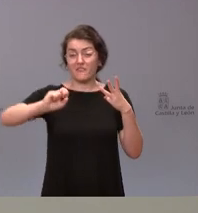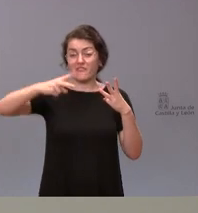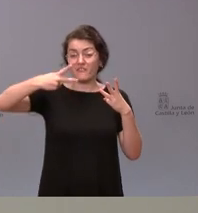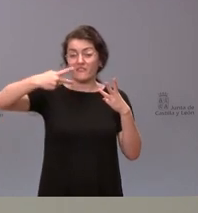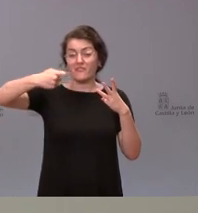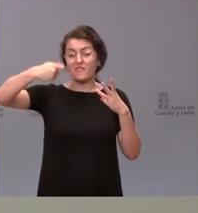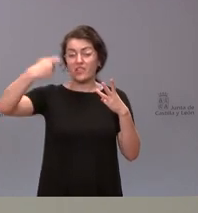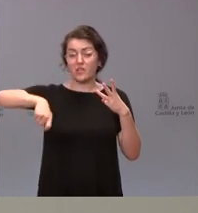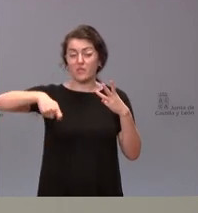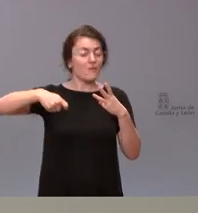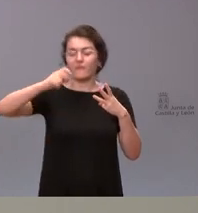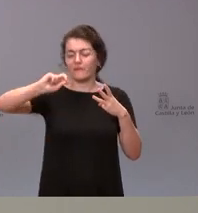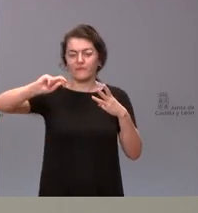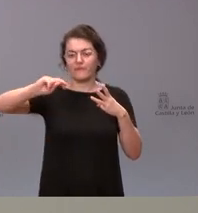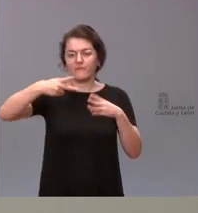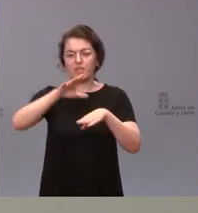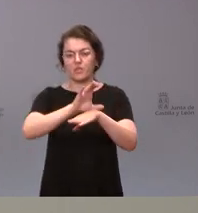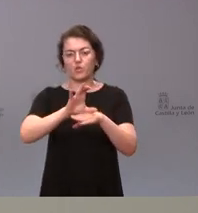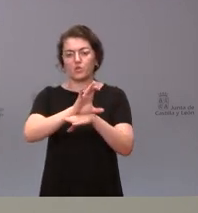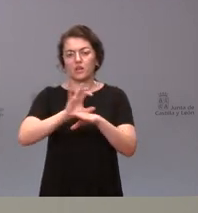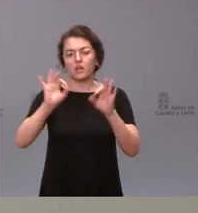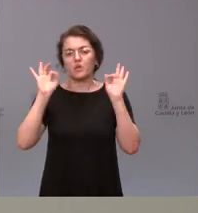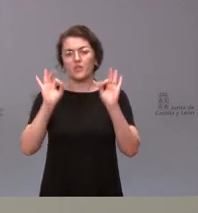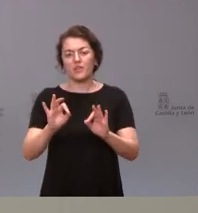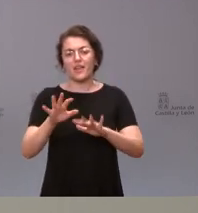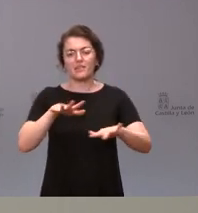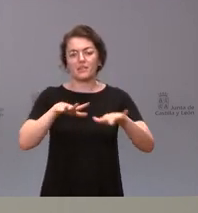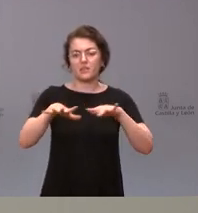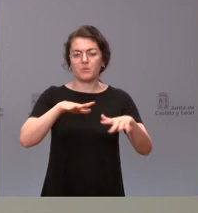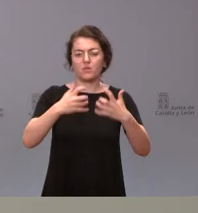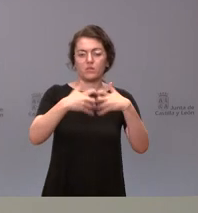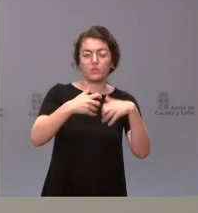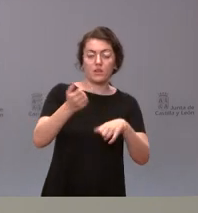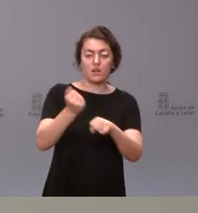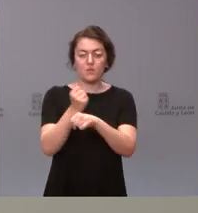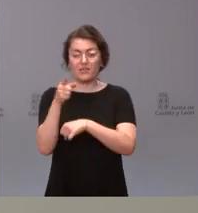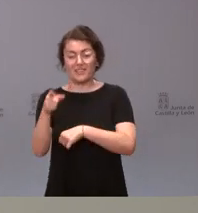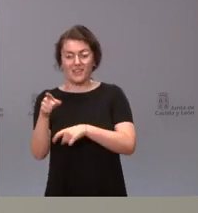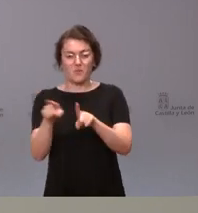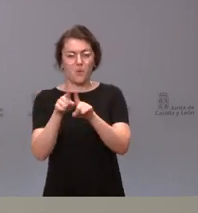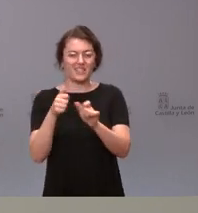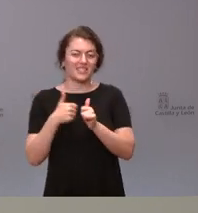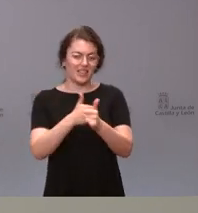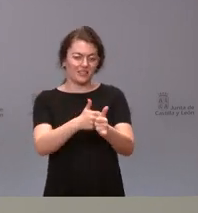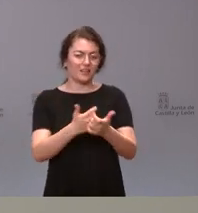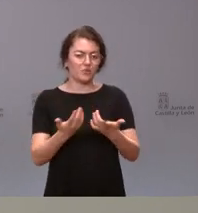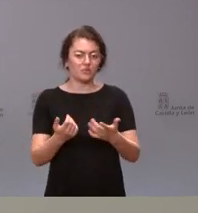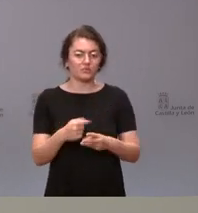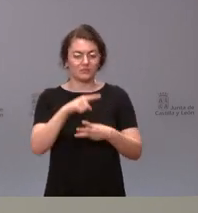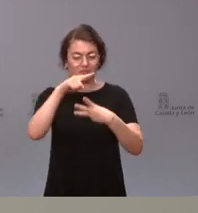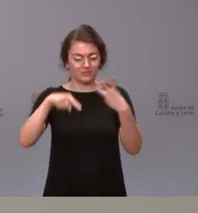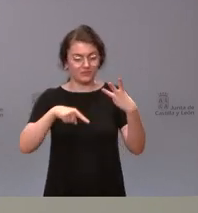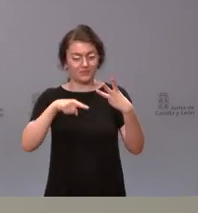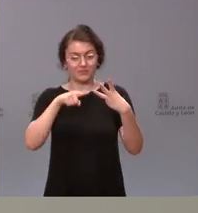de dinamización industrial y laboral que ejerce de secretario esos son los miembros que al menos